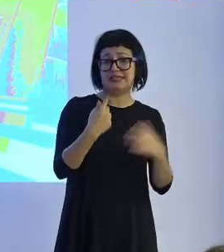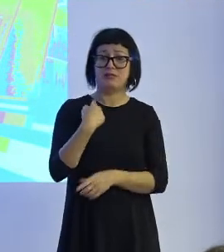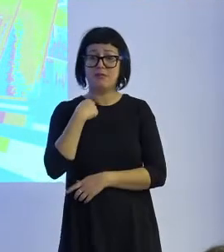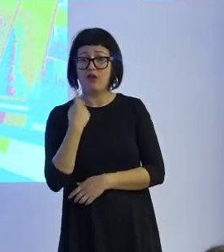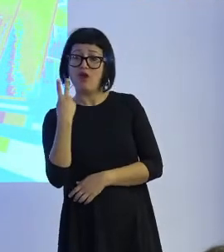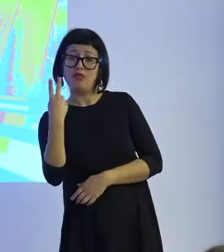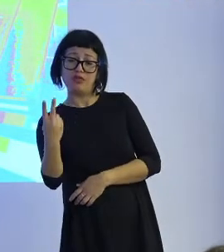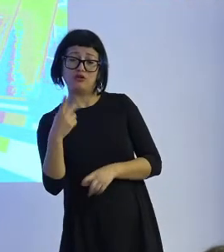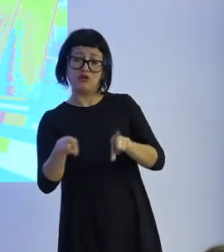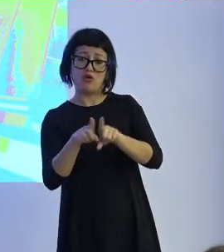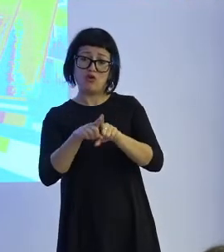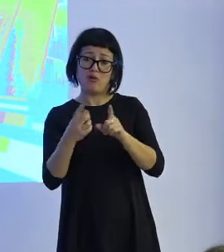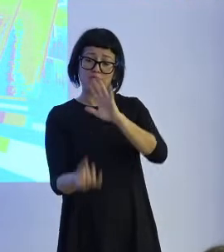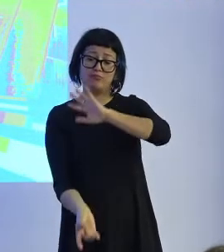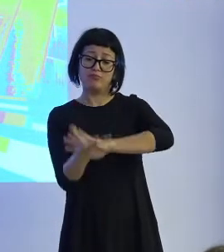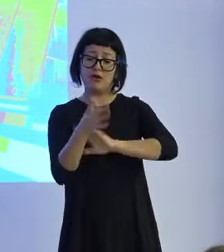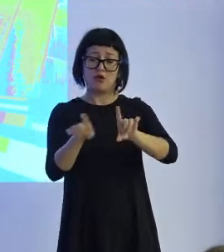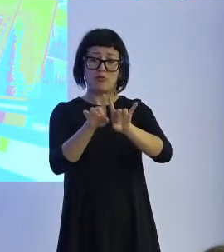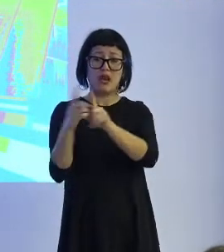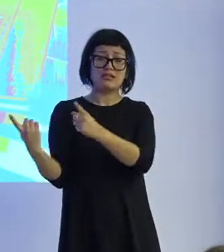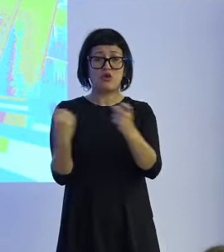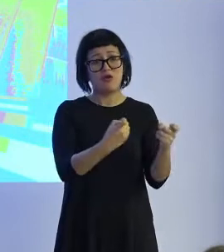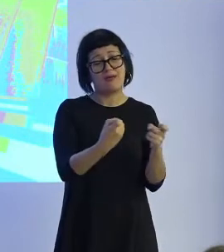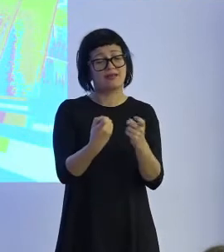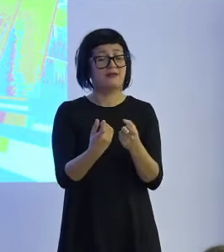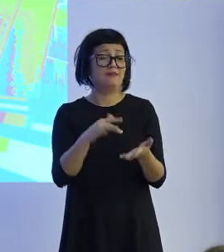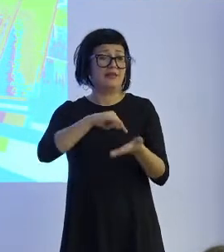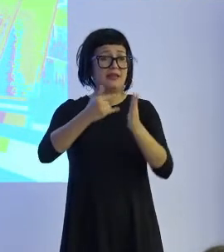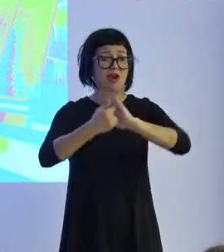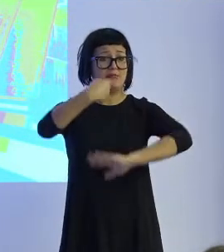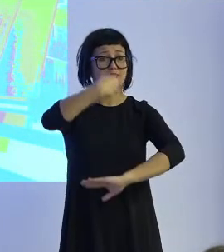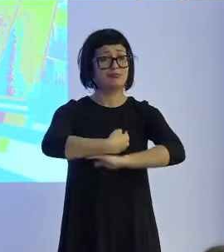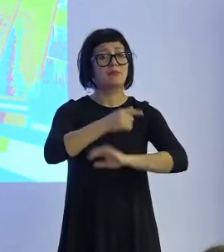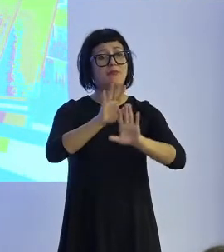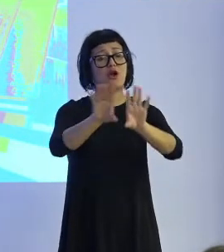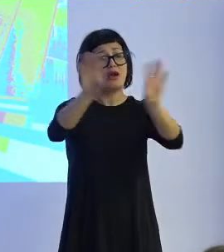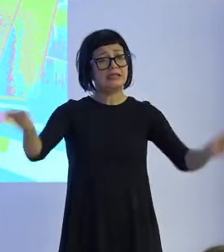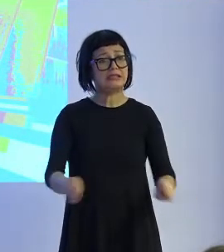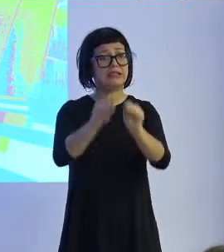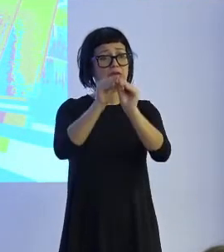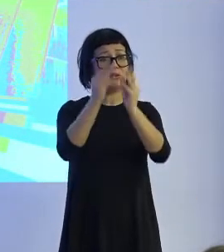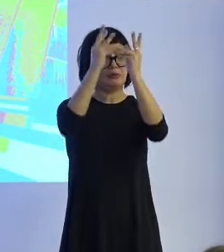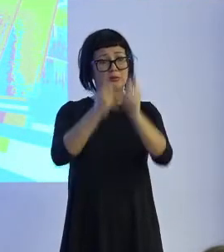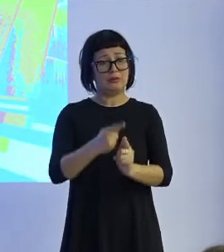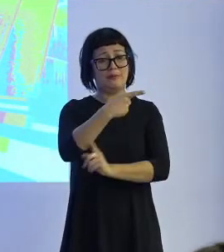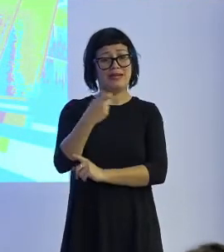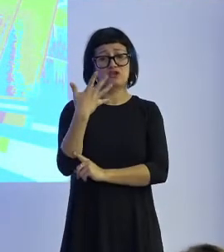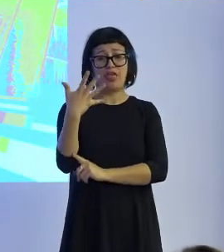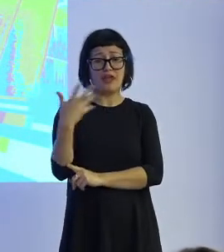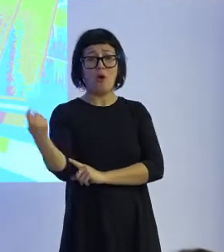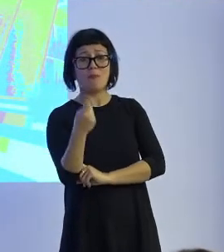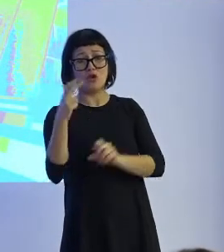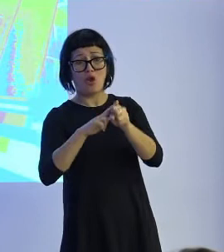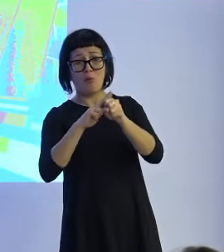se habrían generado como consecuencia de las nuevas necesidades que la propia tecnología impone, pero en definitiva la cuenta de resultados sale a menos 5 millones de